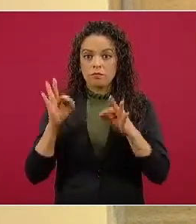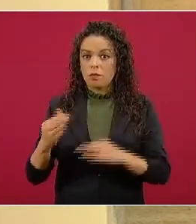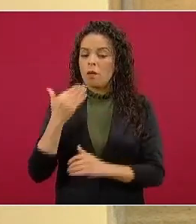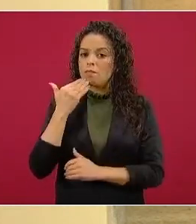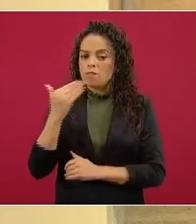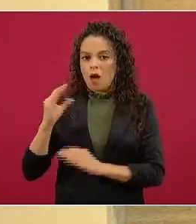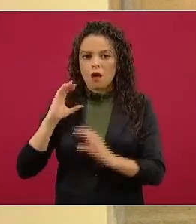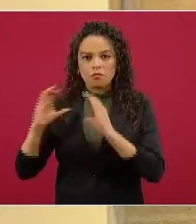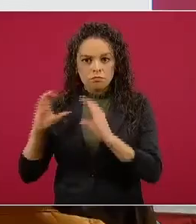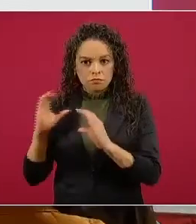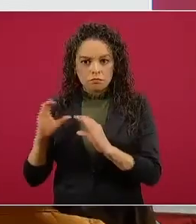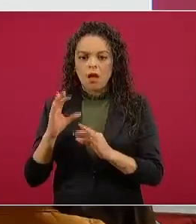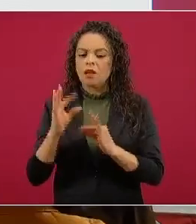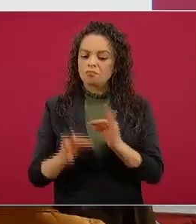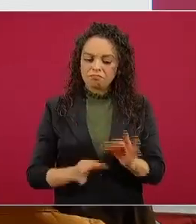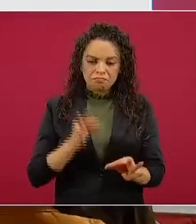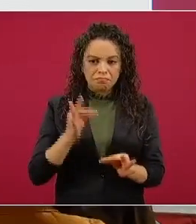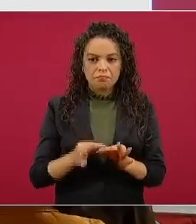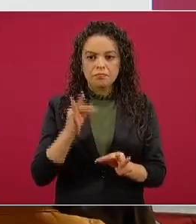cumplido